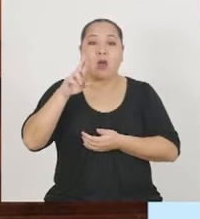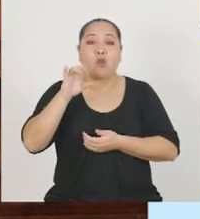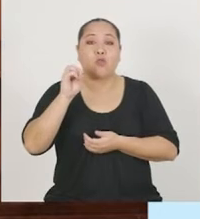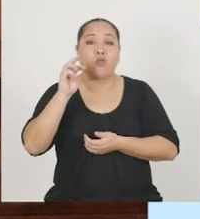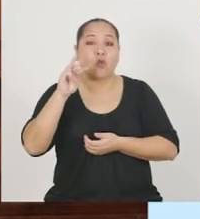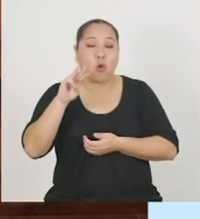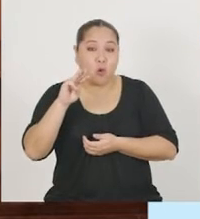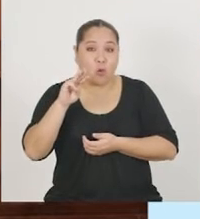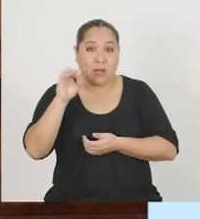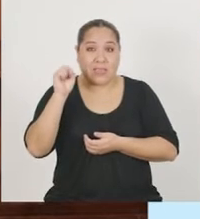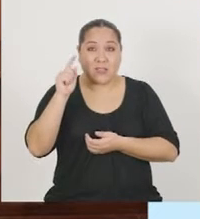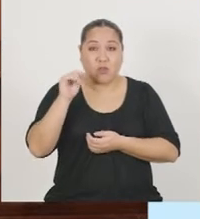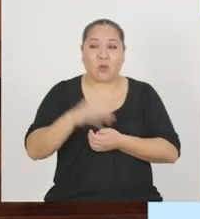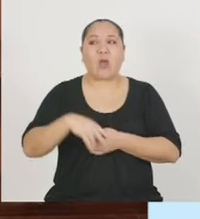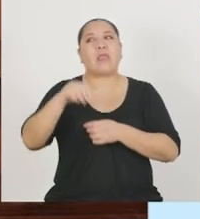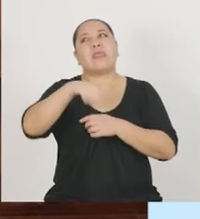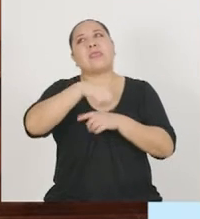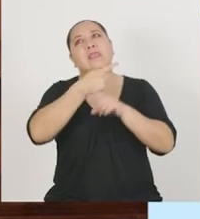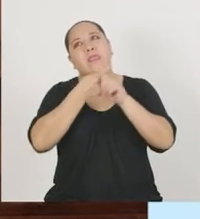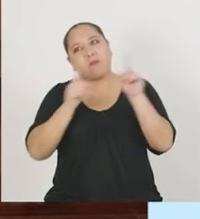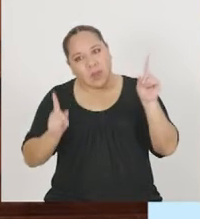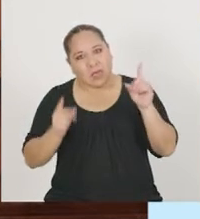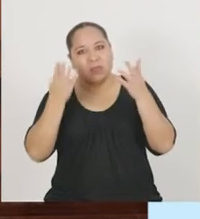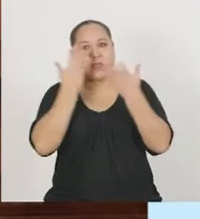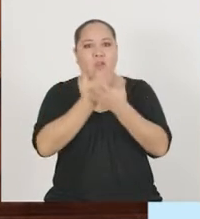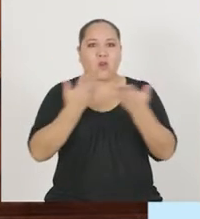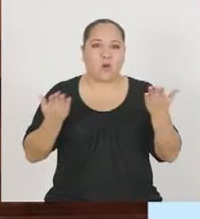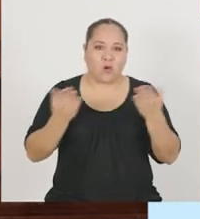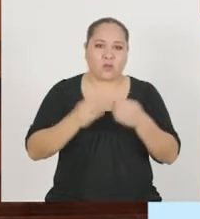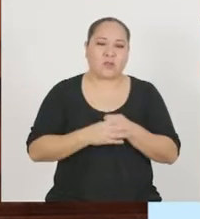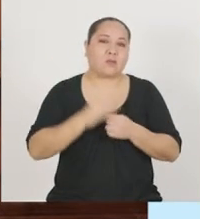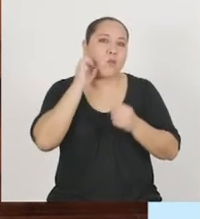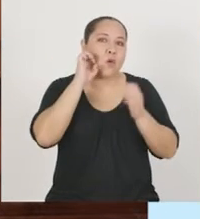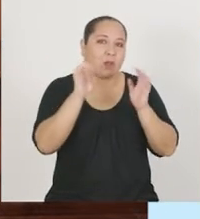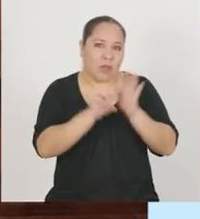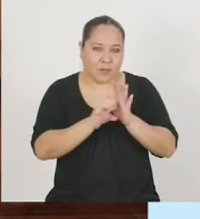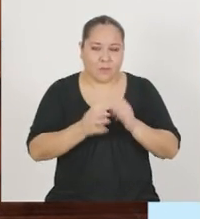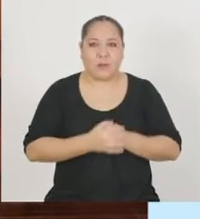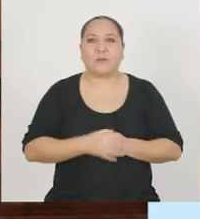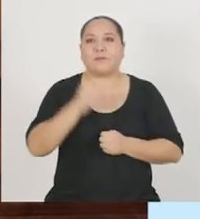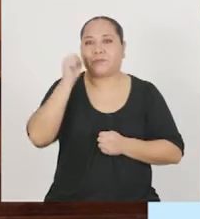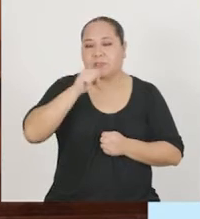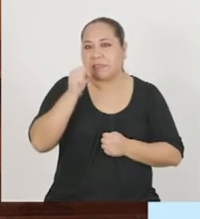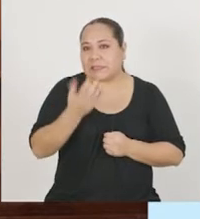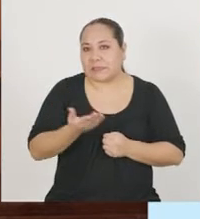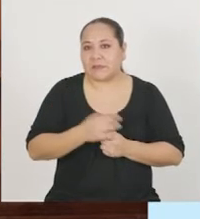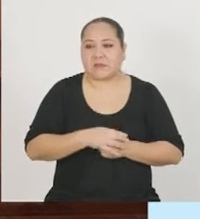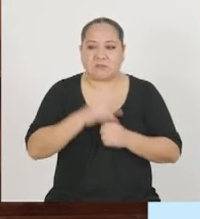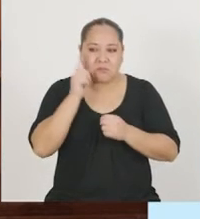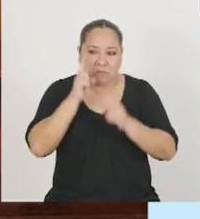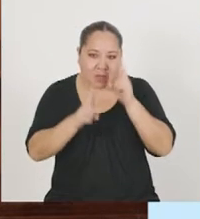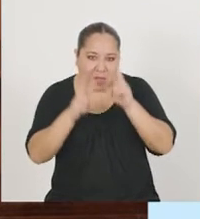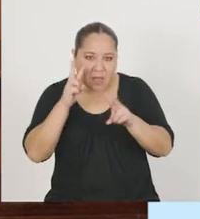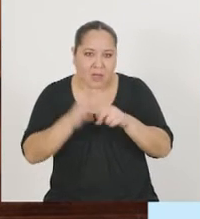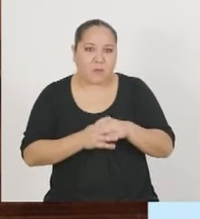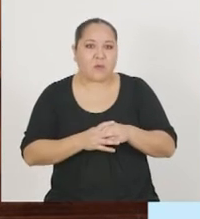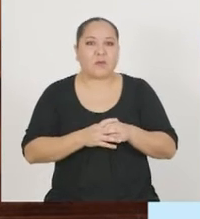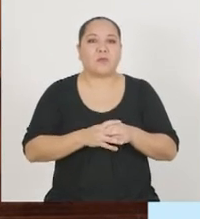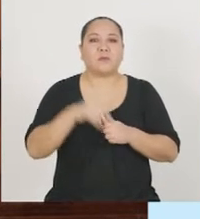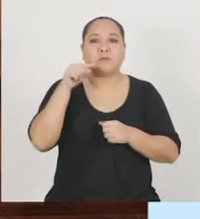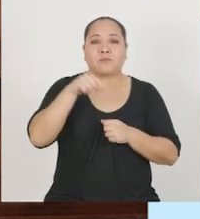inspirado en otras herramientas de innovación, entre las que, por supuesto, se encuentran el